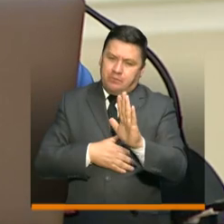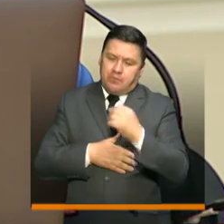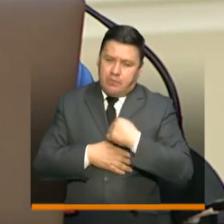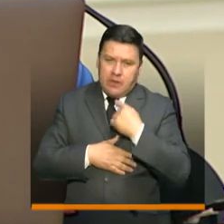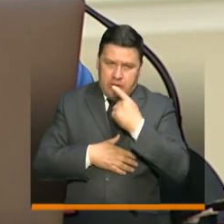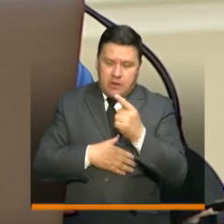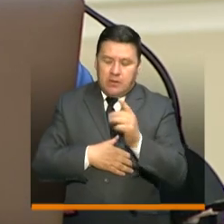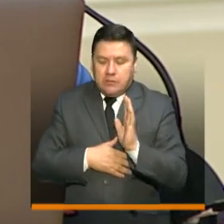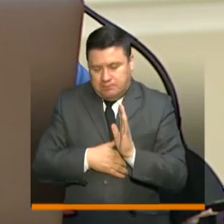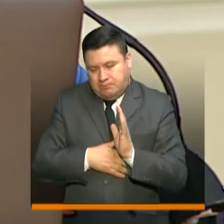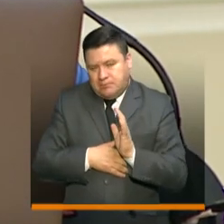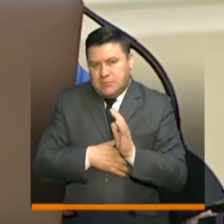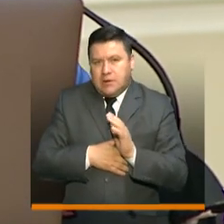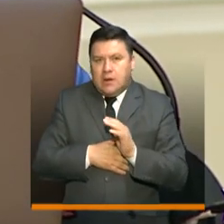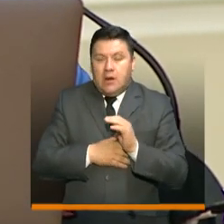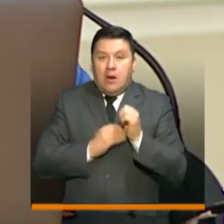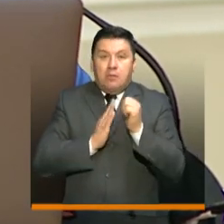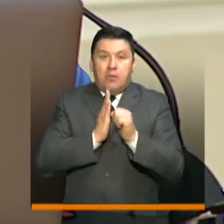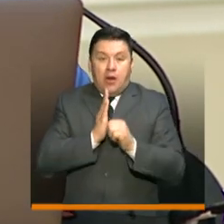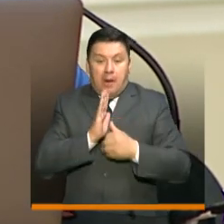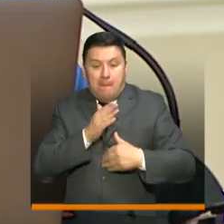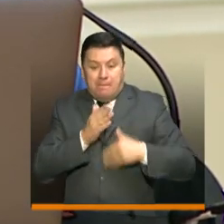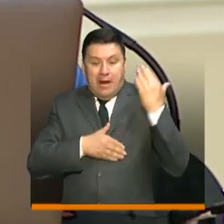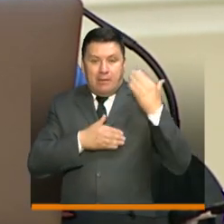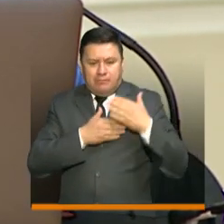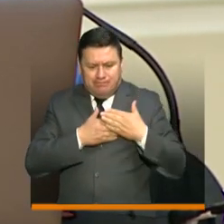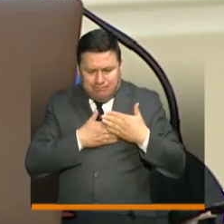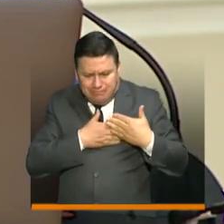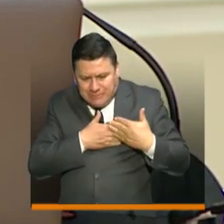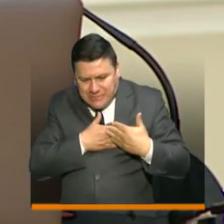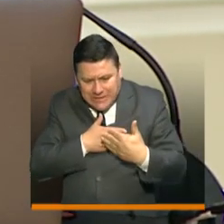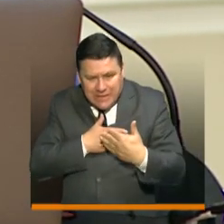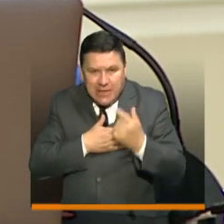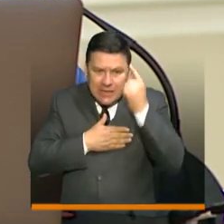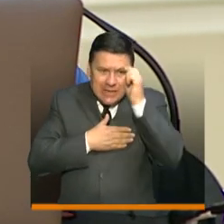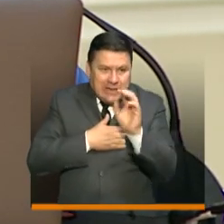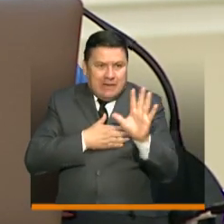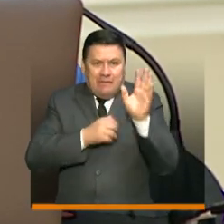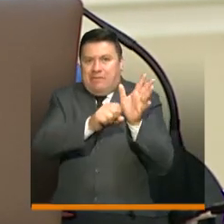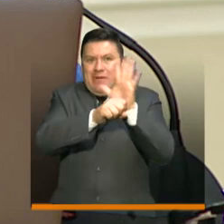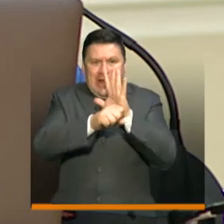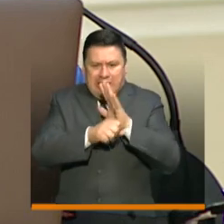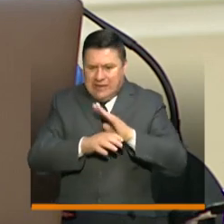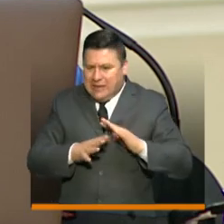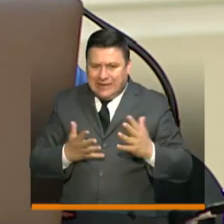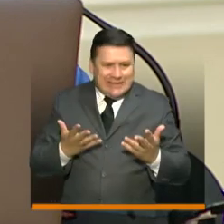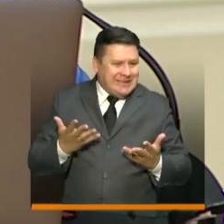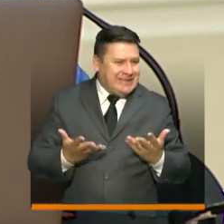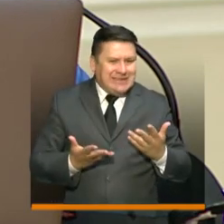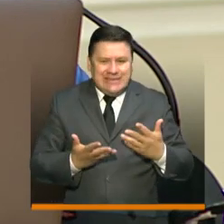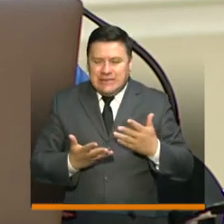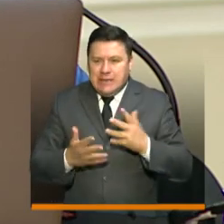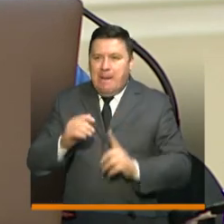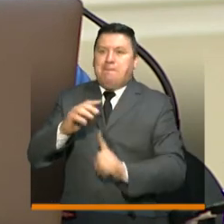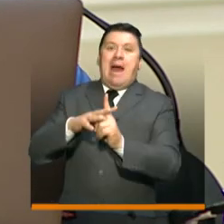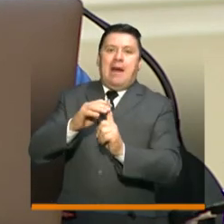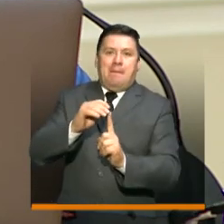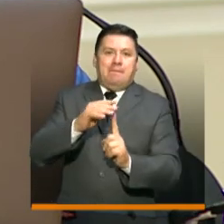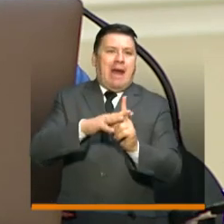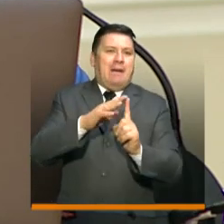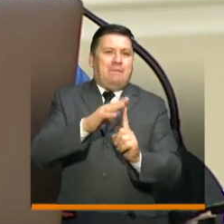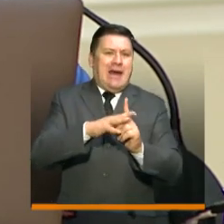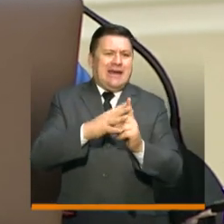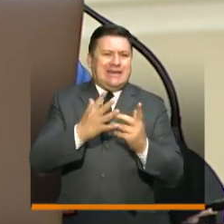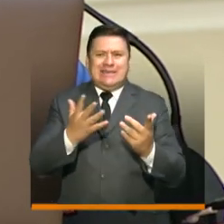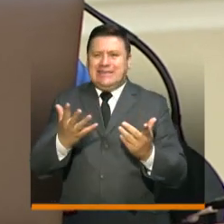todos que así como cuando el programa iniciaba y dejaba ver que en esta pandemia a todos nosotros se nos han generado distintas